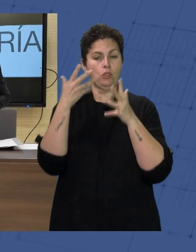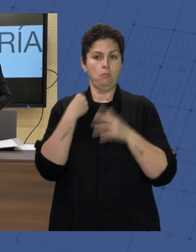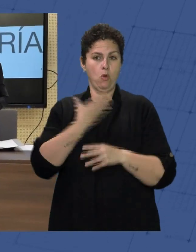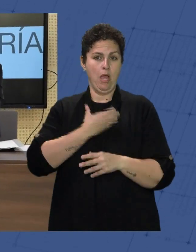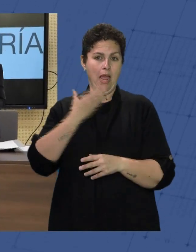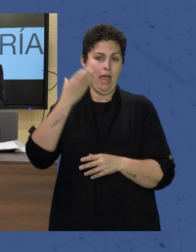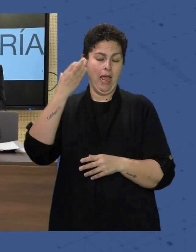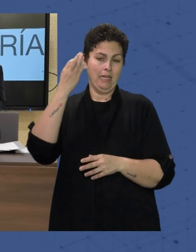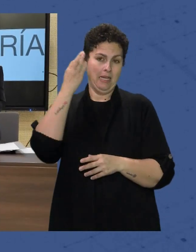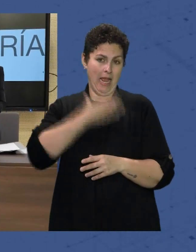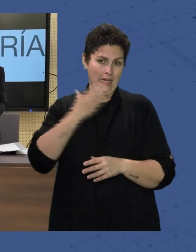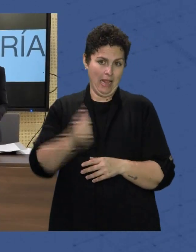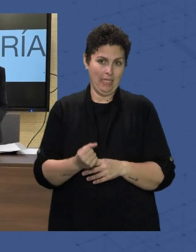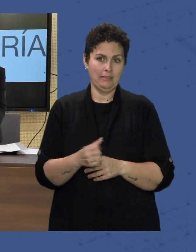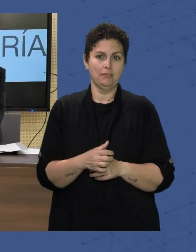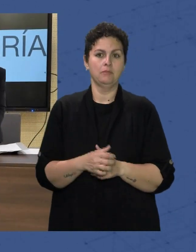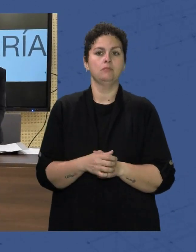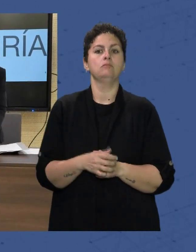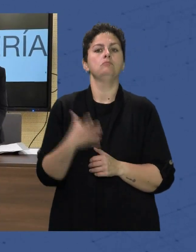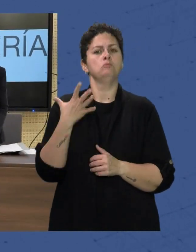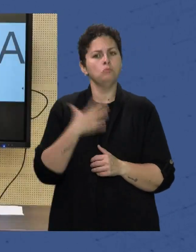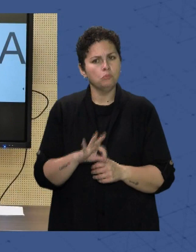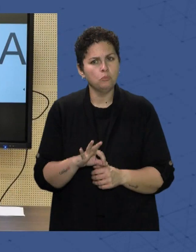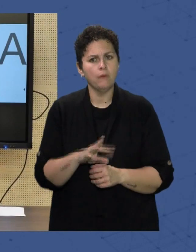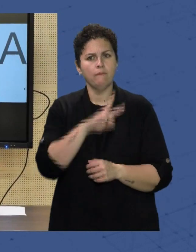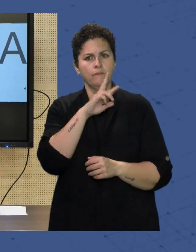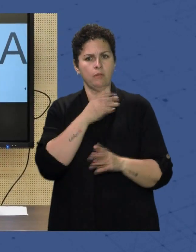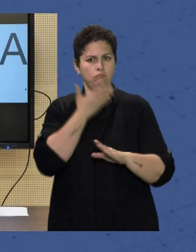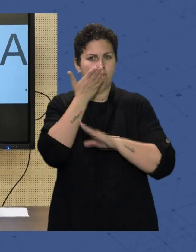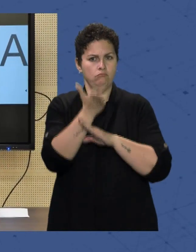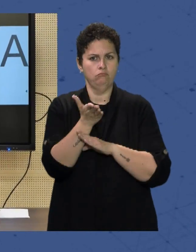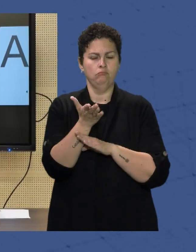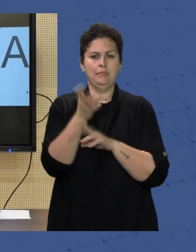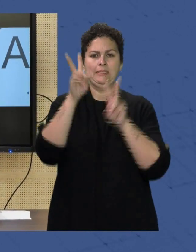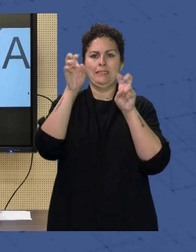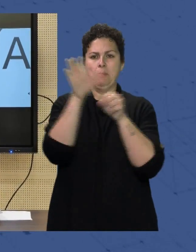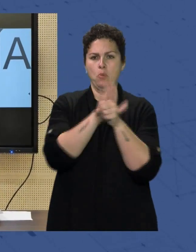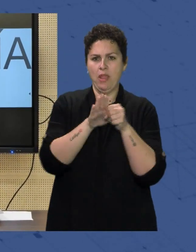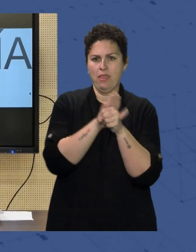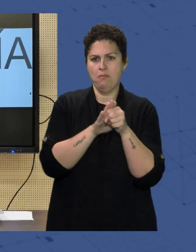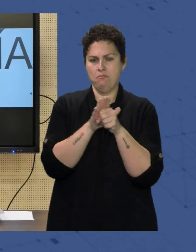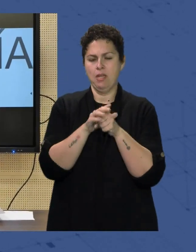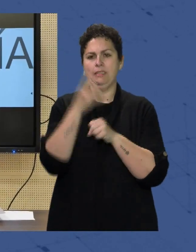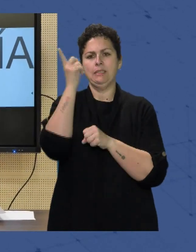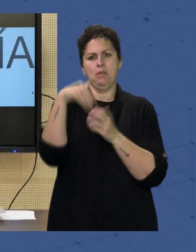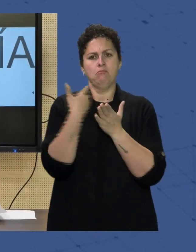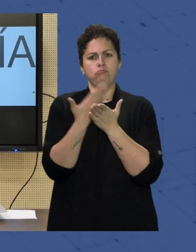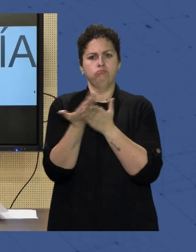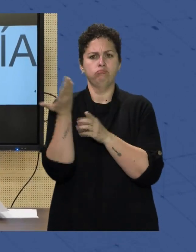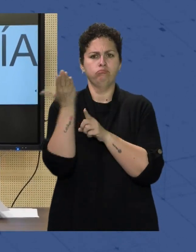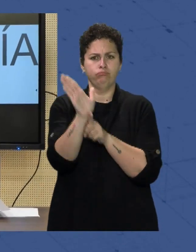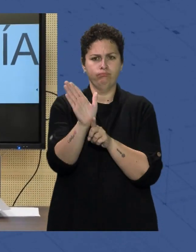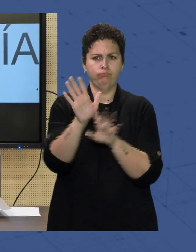Se podrá elevar Para su debate Y valoración Asuntos municipales También podrá proponer Audiencias públicas